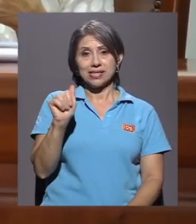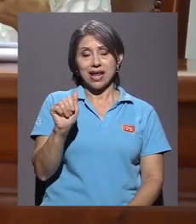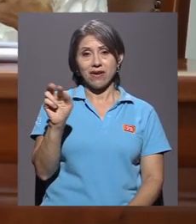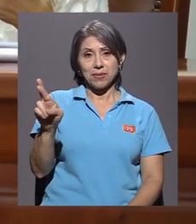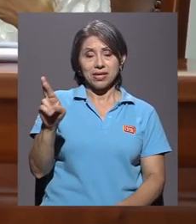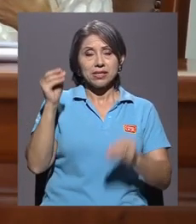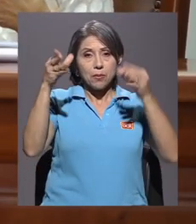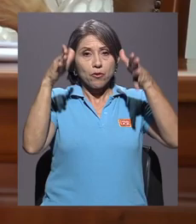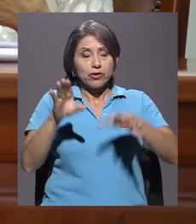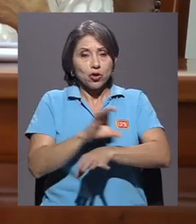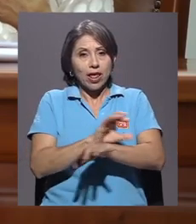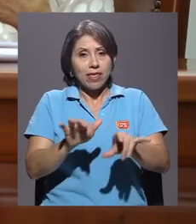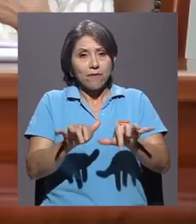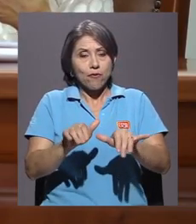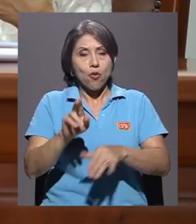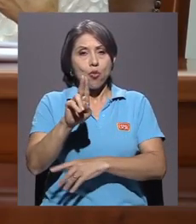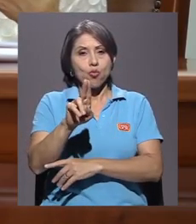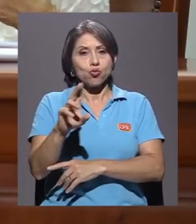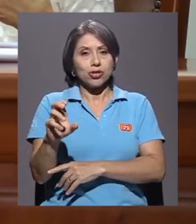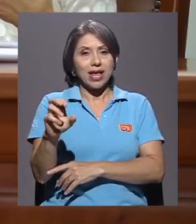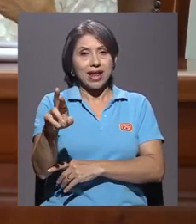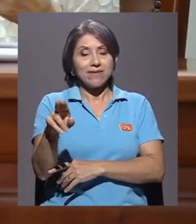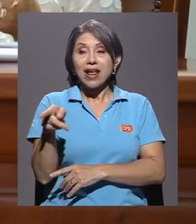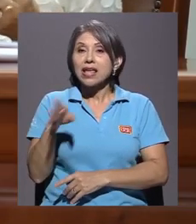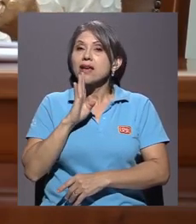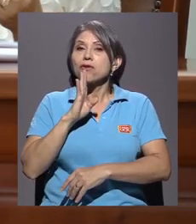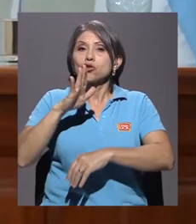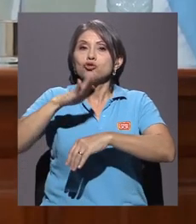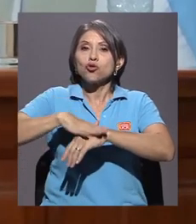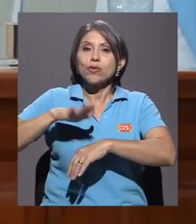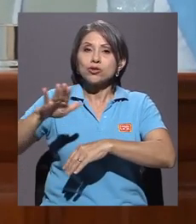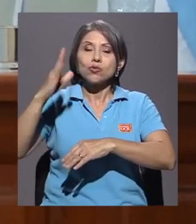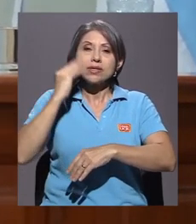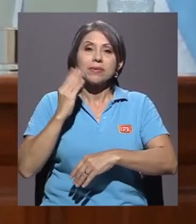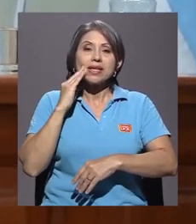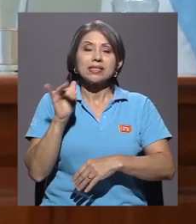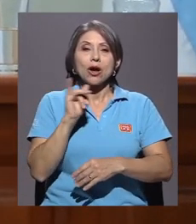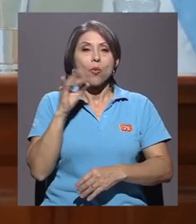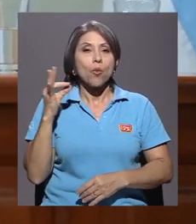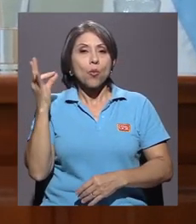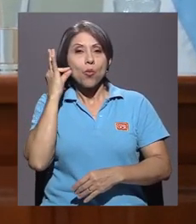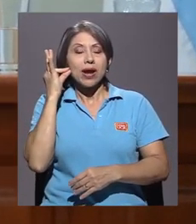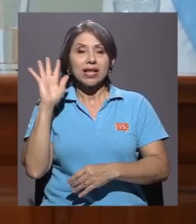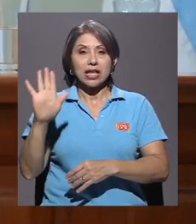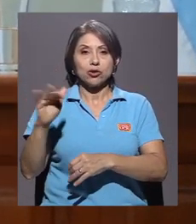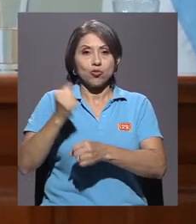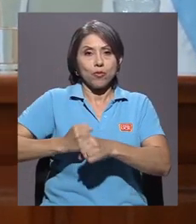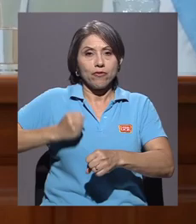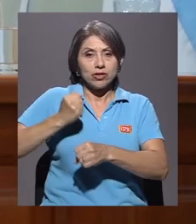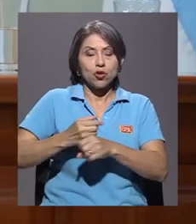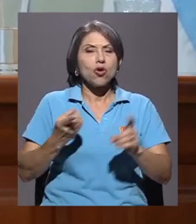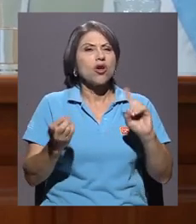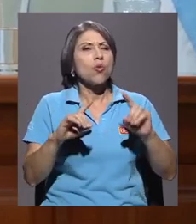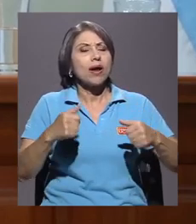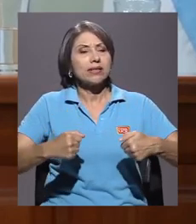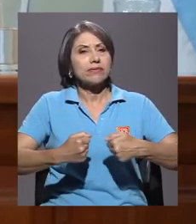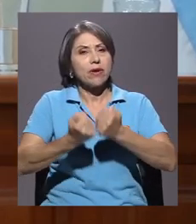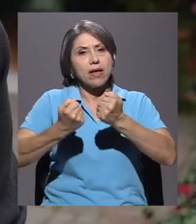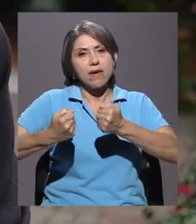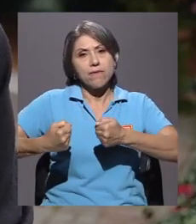profesora de informática de la UCR, quien conversó sobre su experiencia como mujer en su profesión y los retos que ha enfrentado.